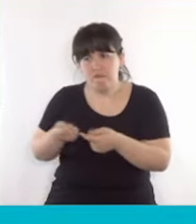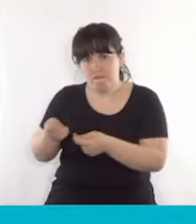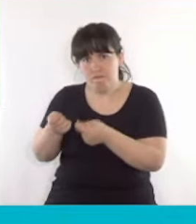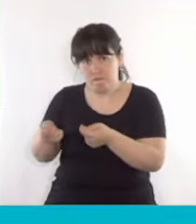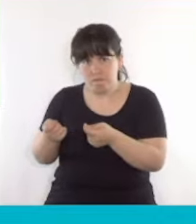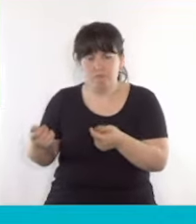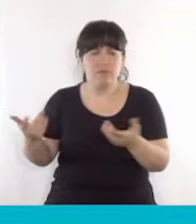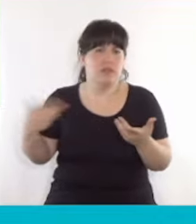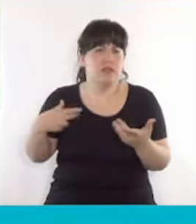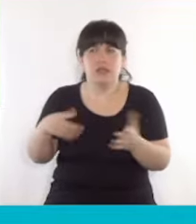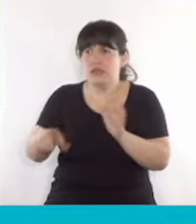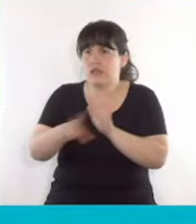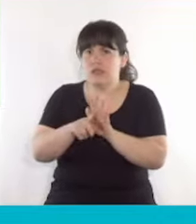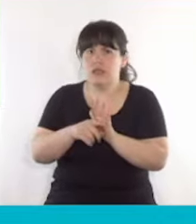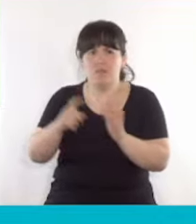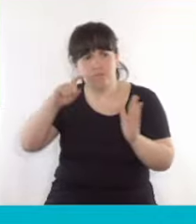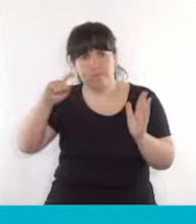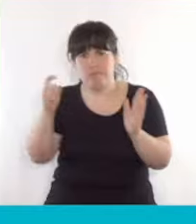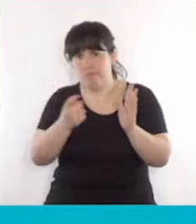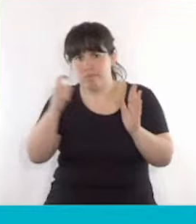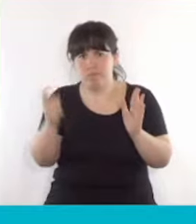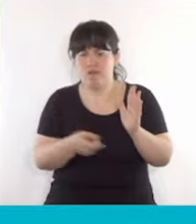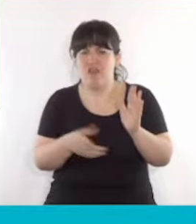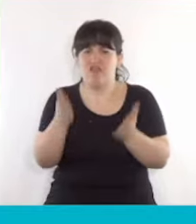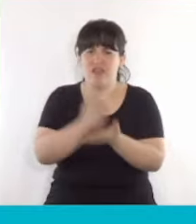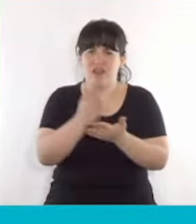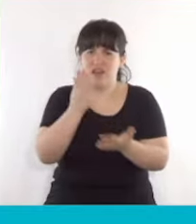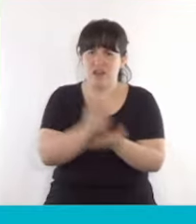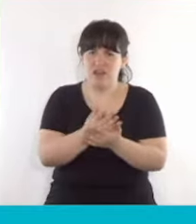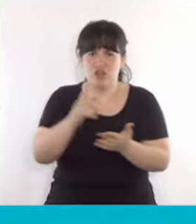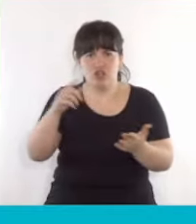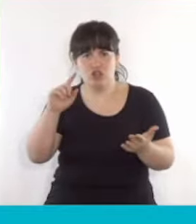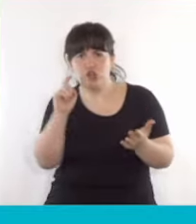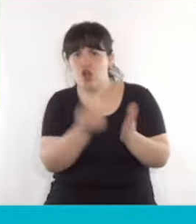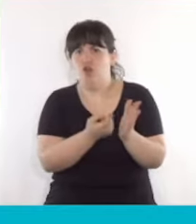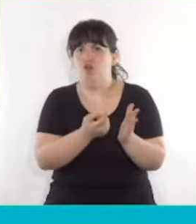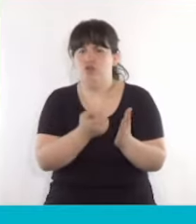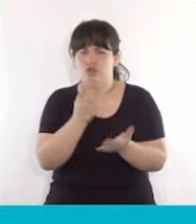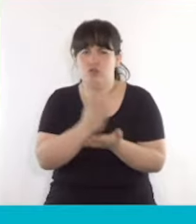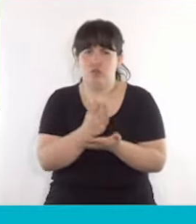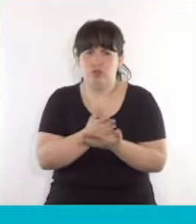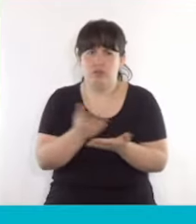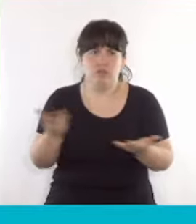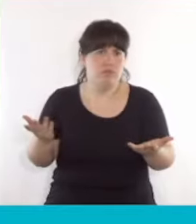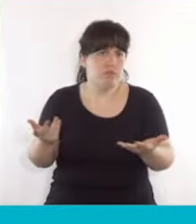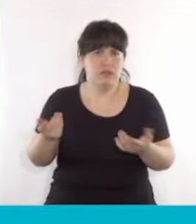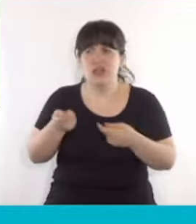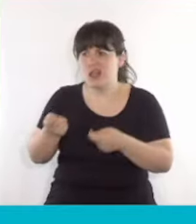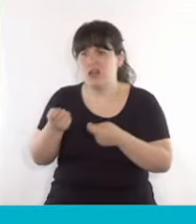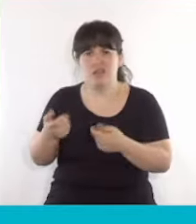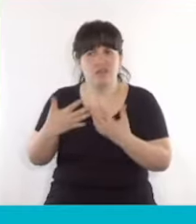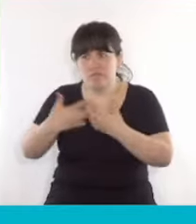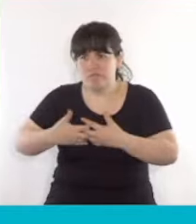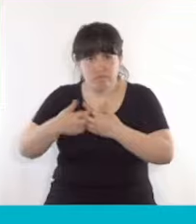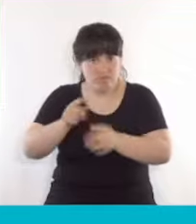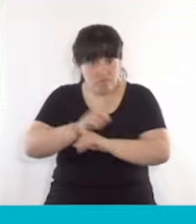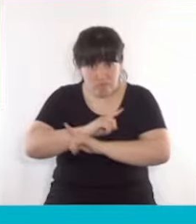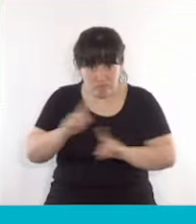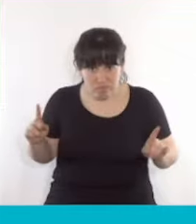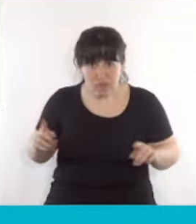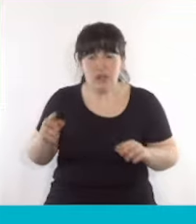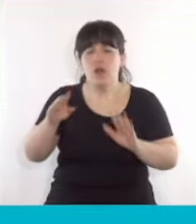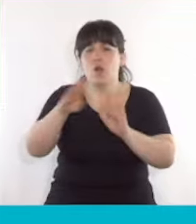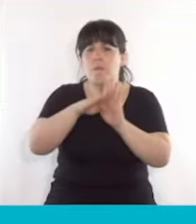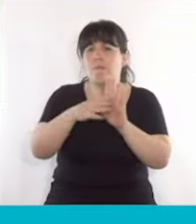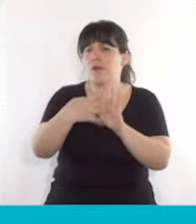regímenes fiscales y violando derechos patrimoniales para sostener estructuras inútiles, funcionarios que no funcionan, programas que